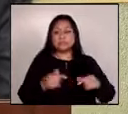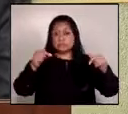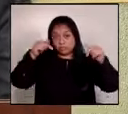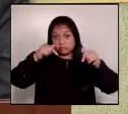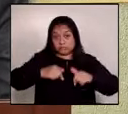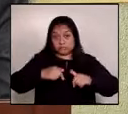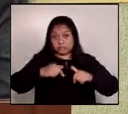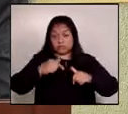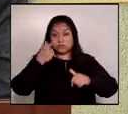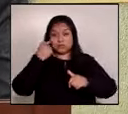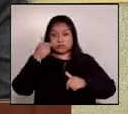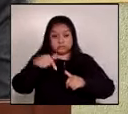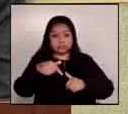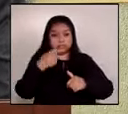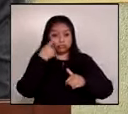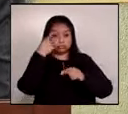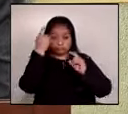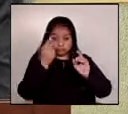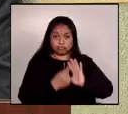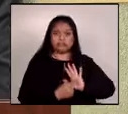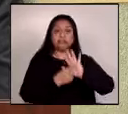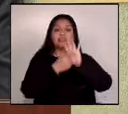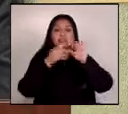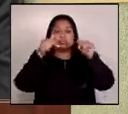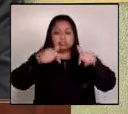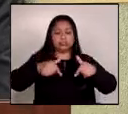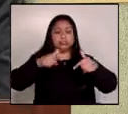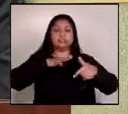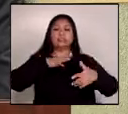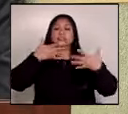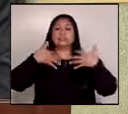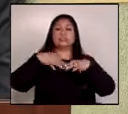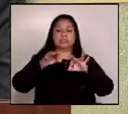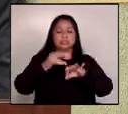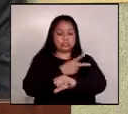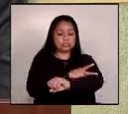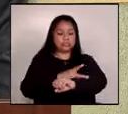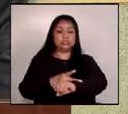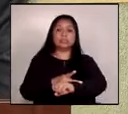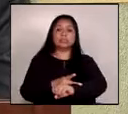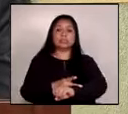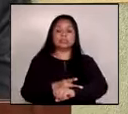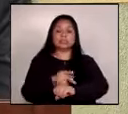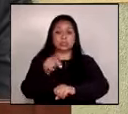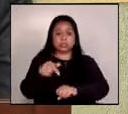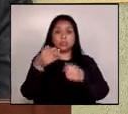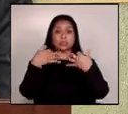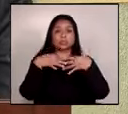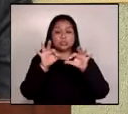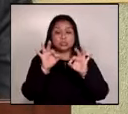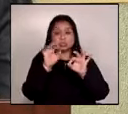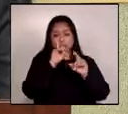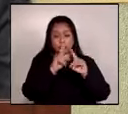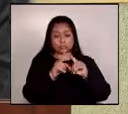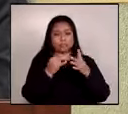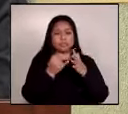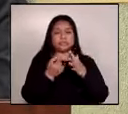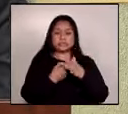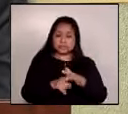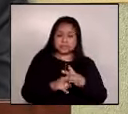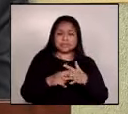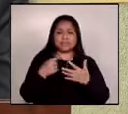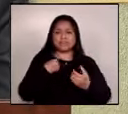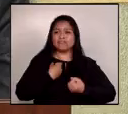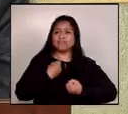nos encontramos al frente de una oportunidad histórica, una oportunidad que nace del clamor del